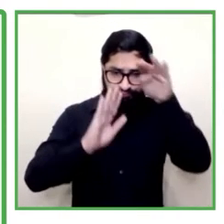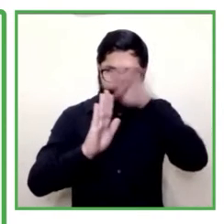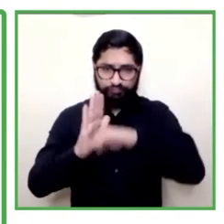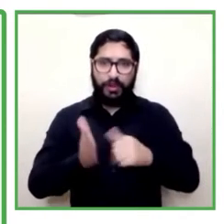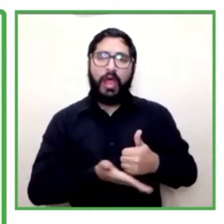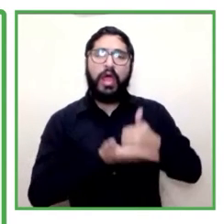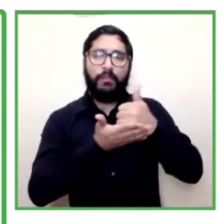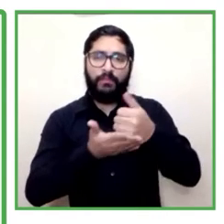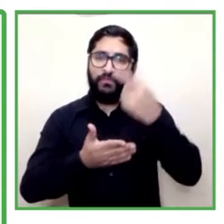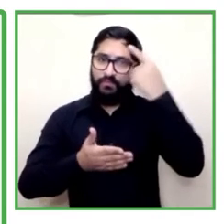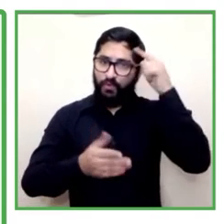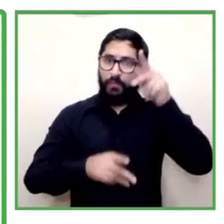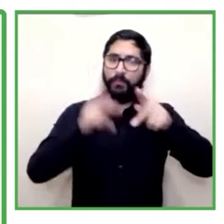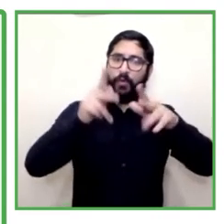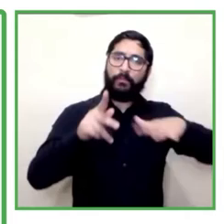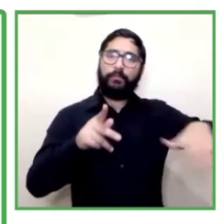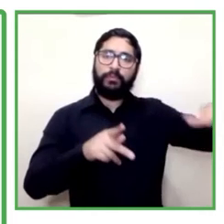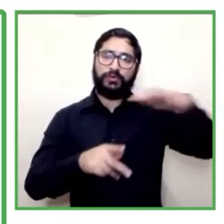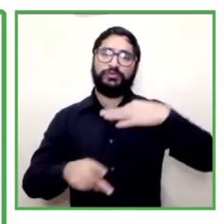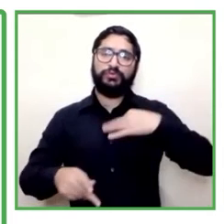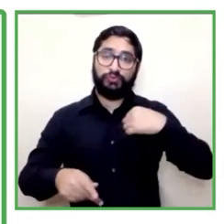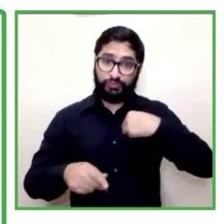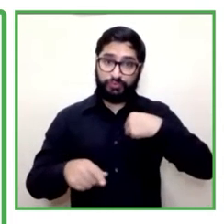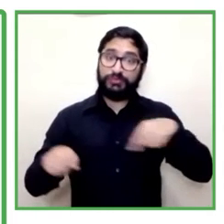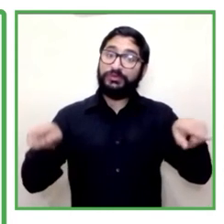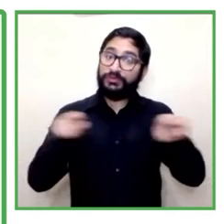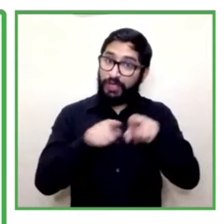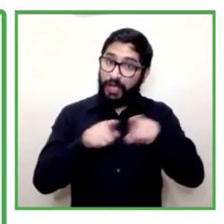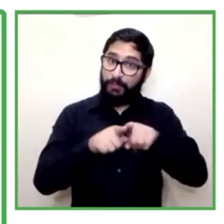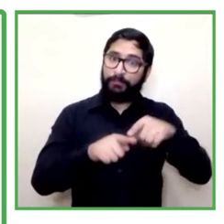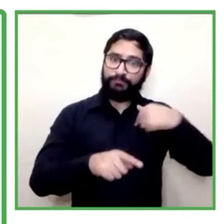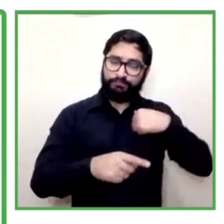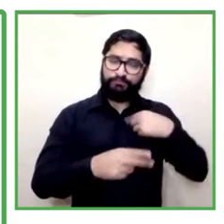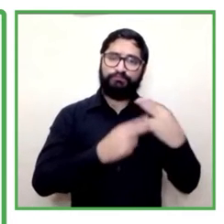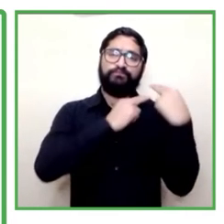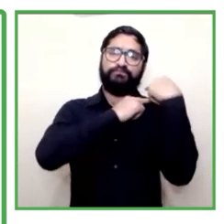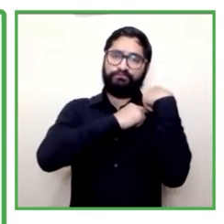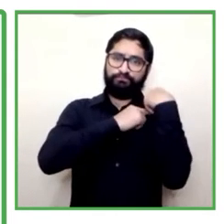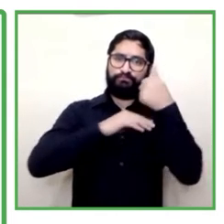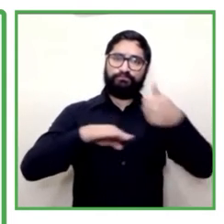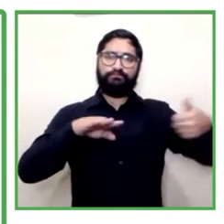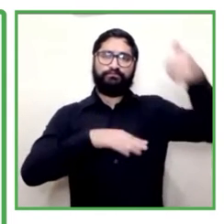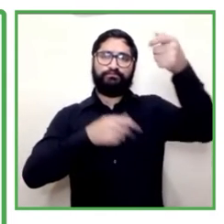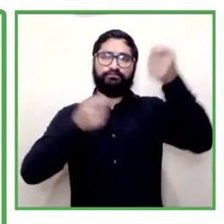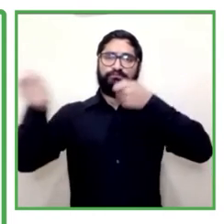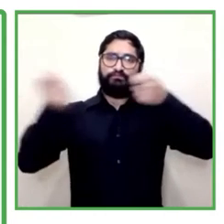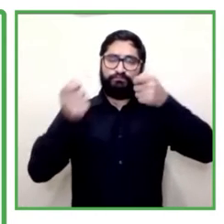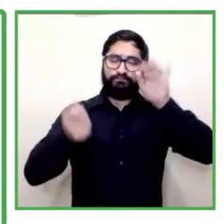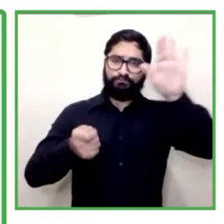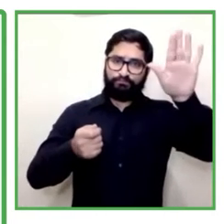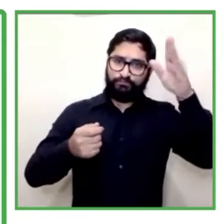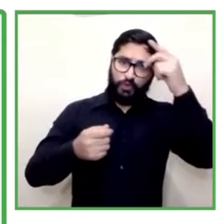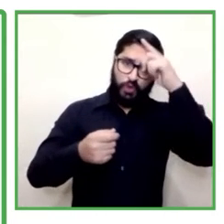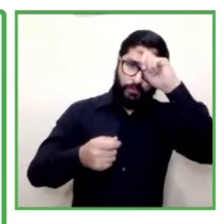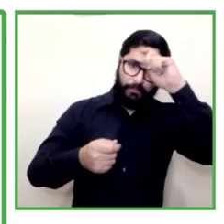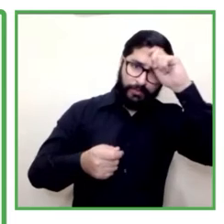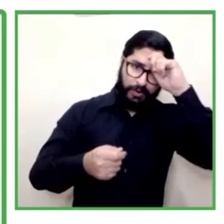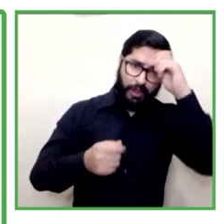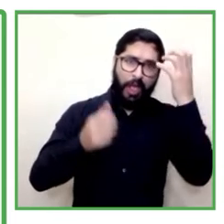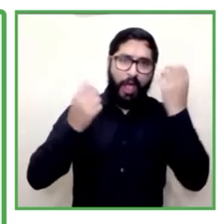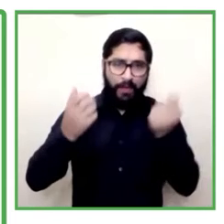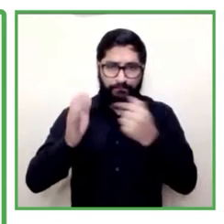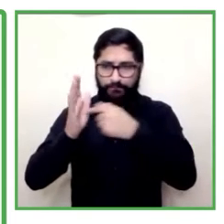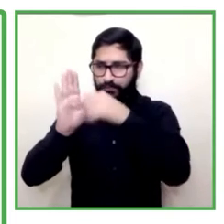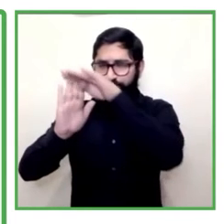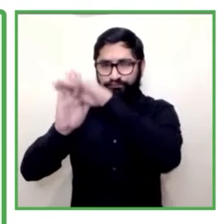presentación, soy director de un hospital de día y pertenezco a un modelo que yo creo que ya está bueno de que empecemos